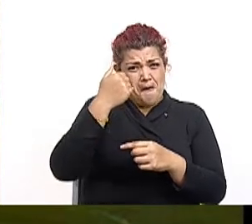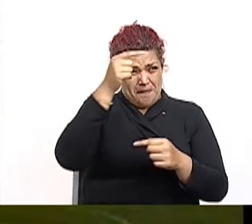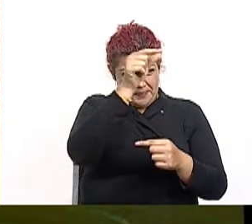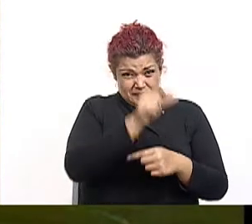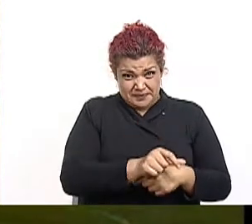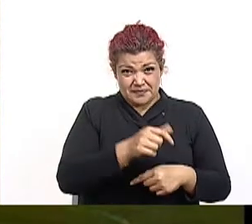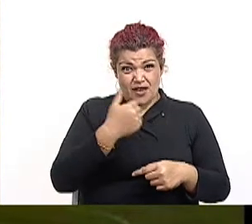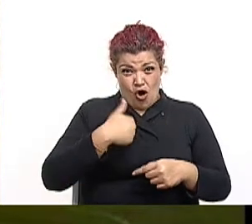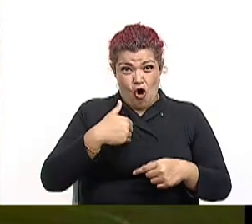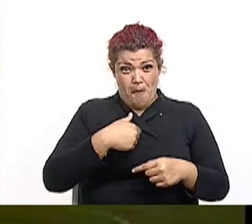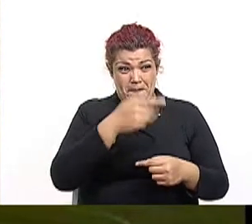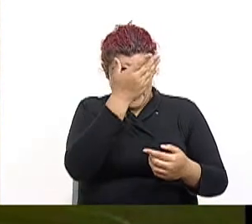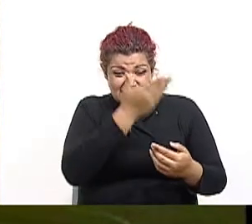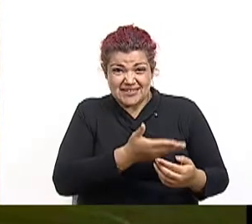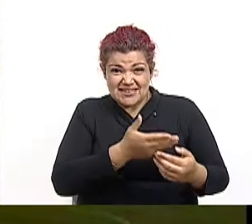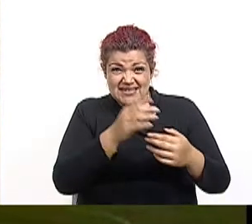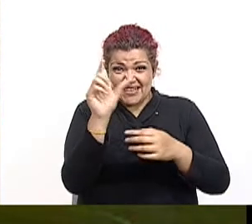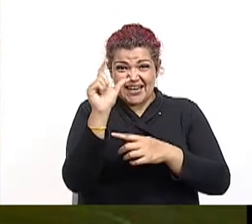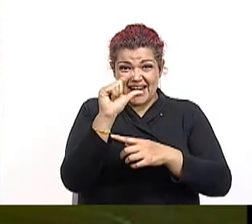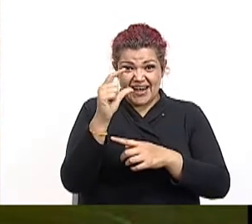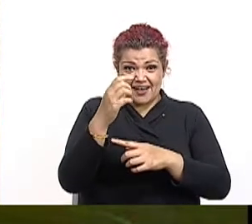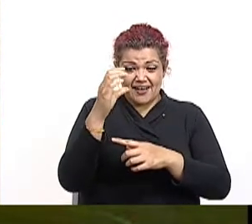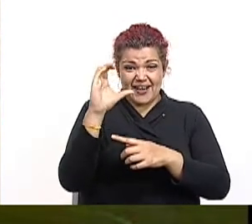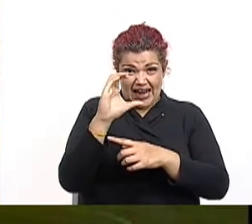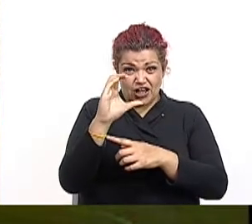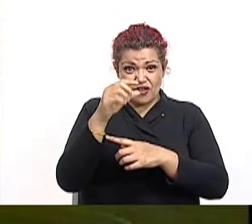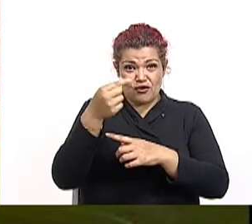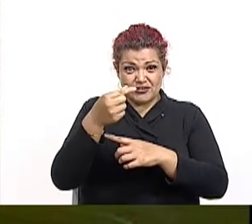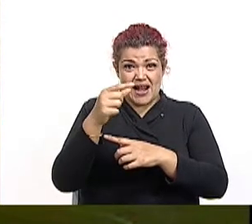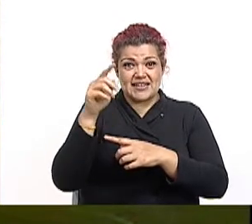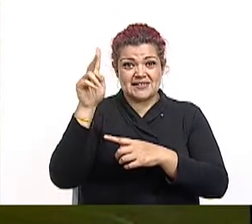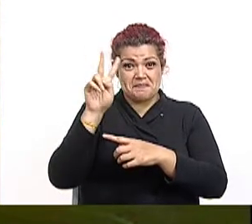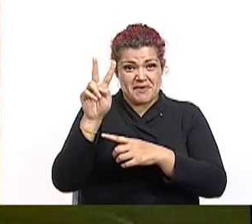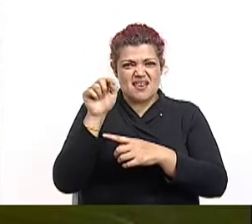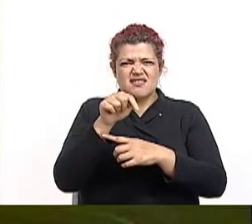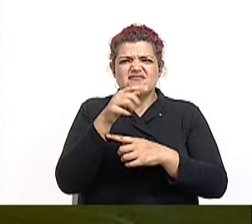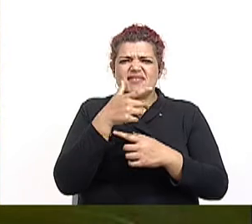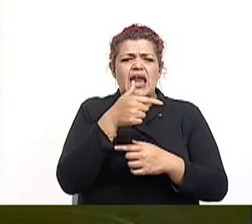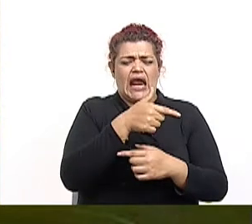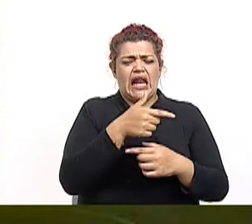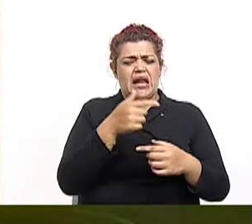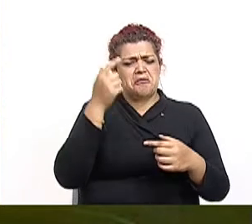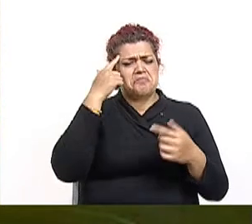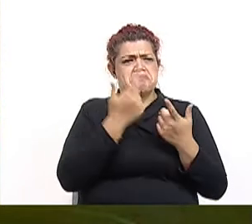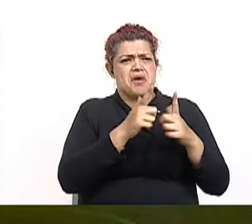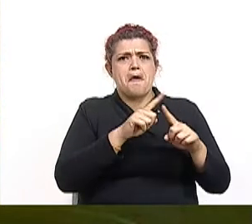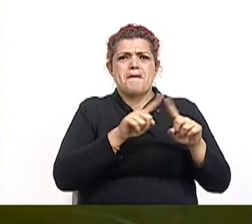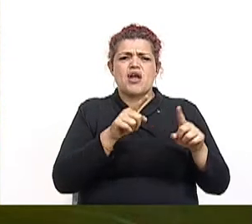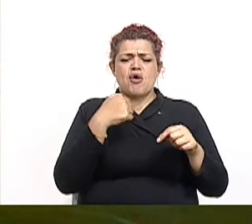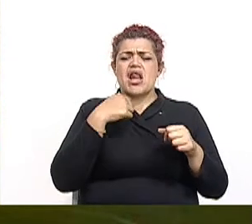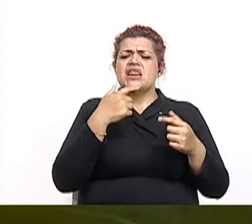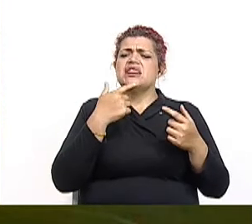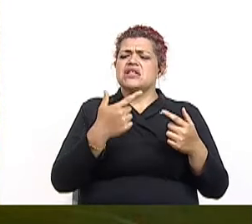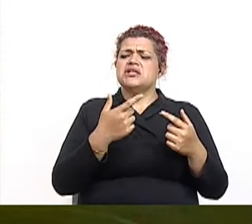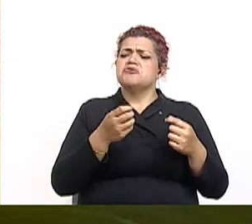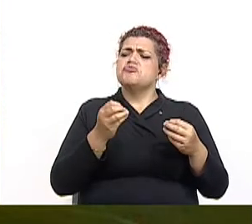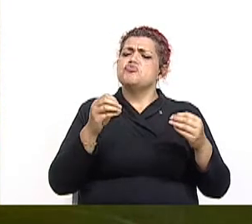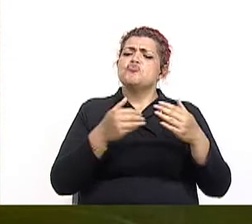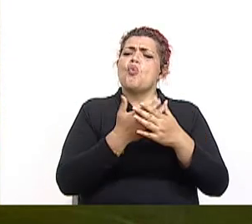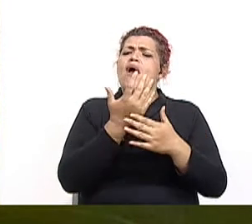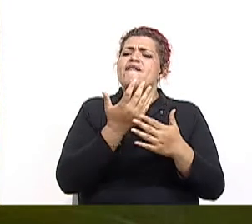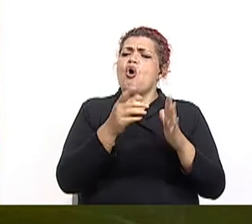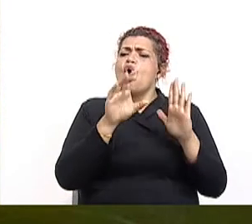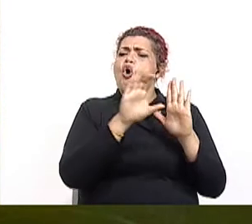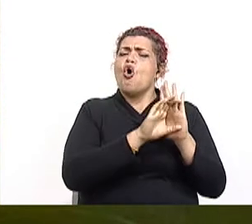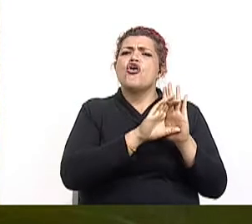liberal, aprueba e impulsa, intentó impulsar un código de trabajo. No lo logró en los años 20, pero